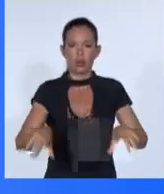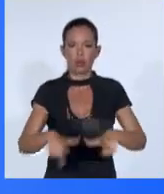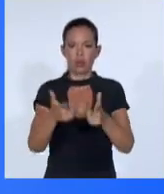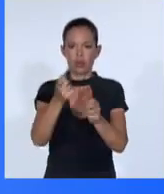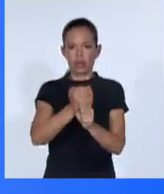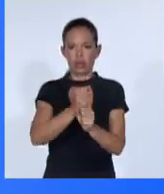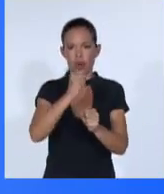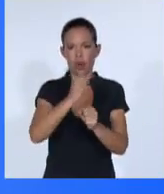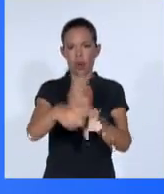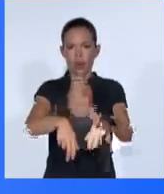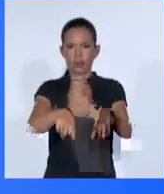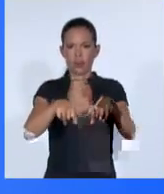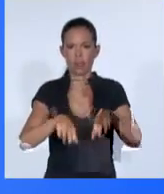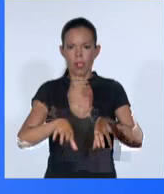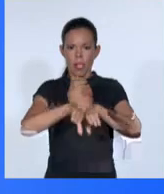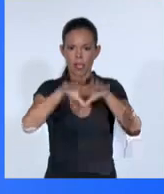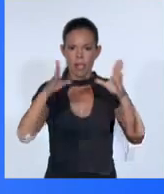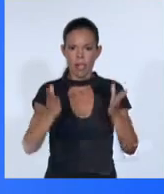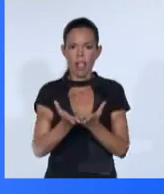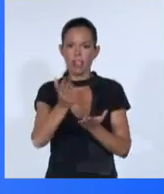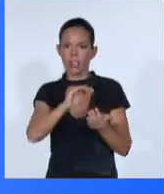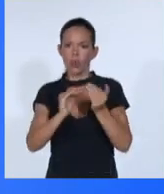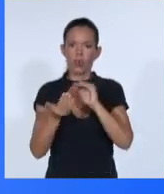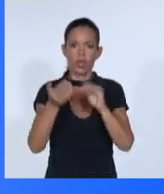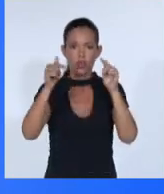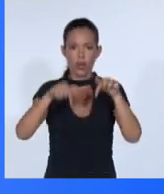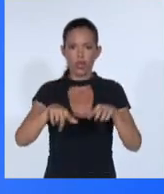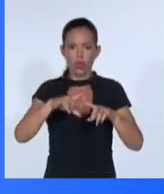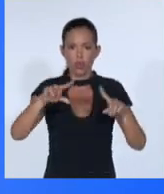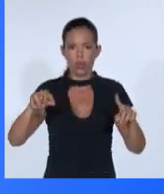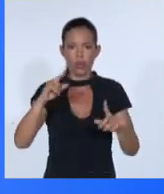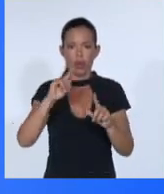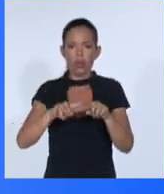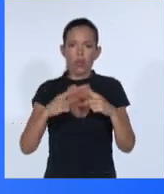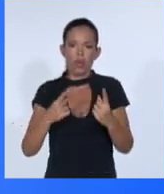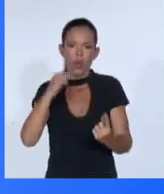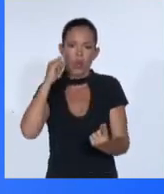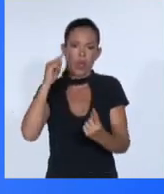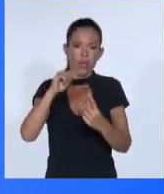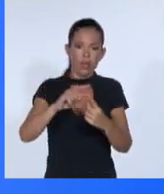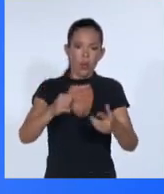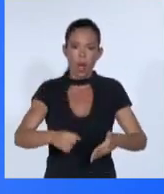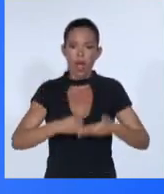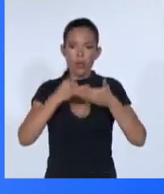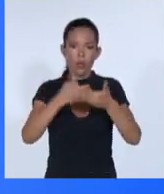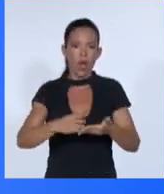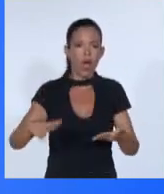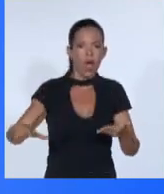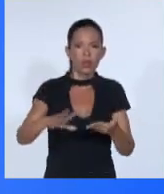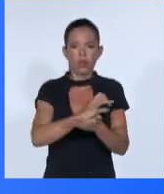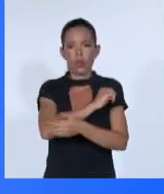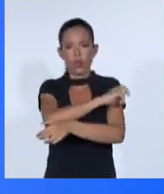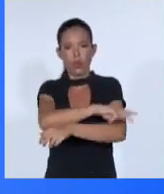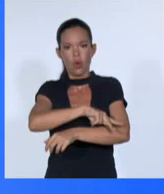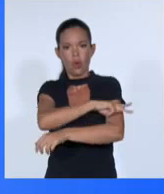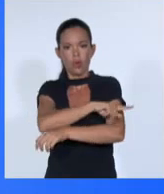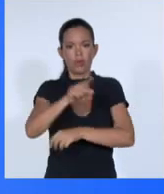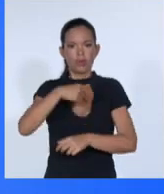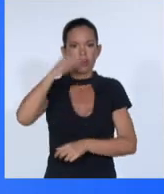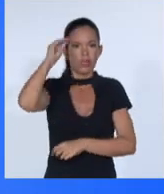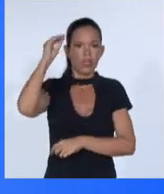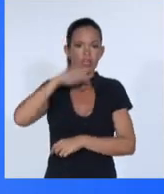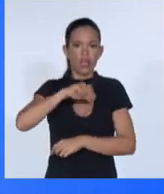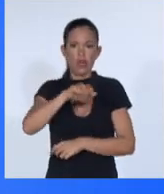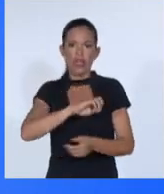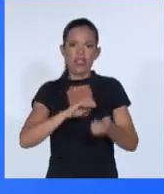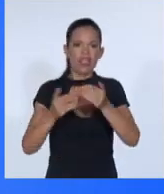discusión de estos temas y queremos garantizar que la voz de cada nación sea escuchada y tenida en cuenta como corresponde en el debate